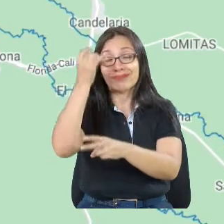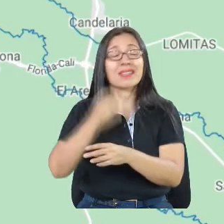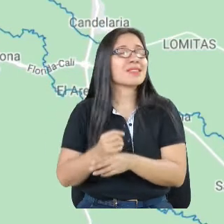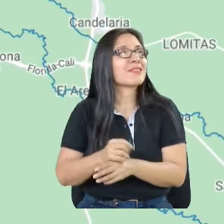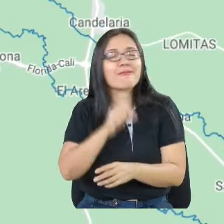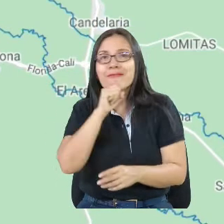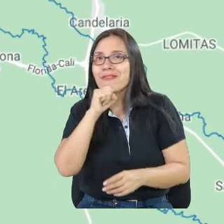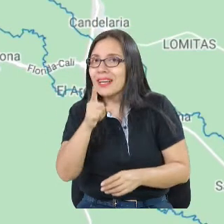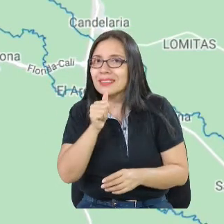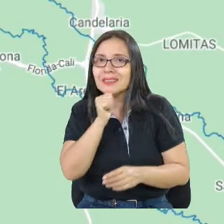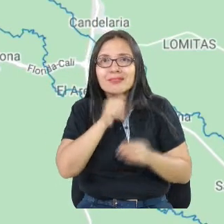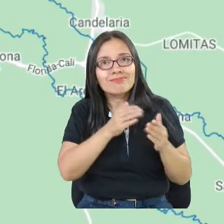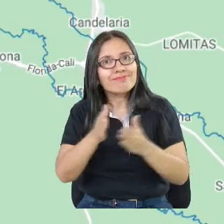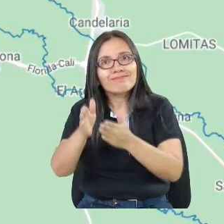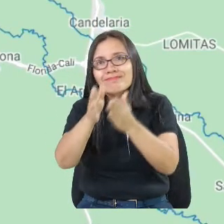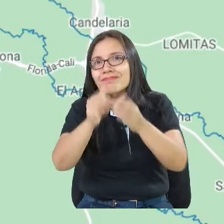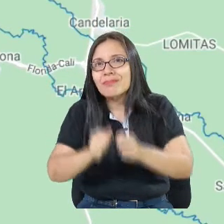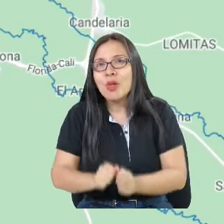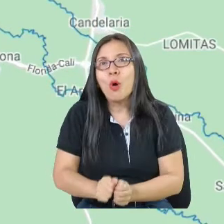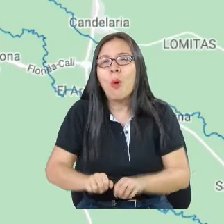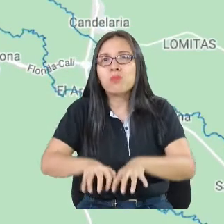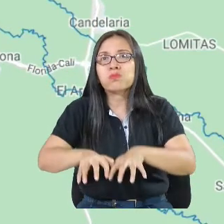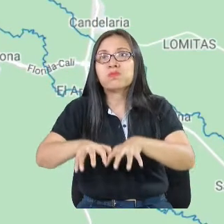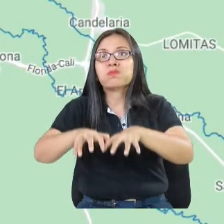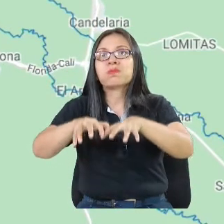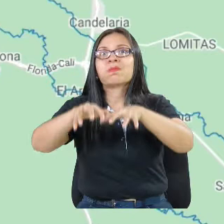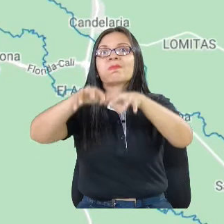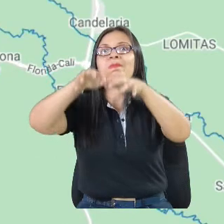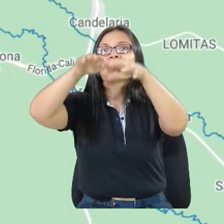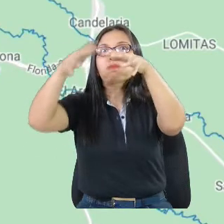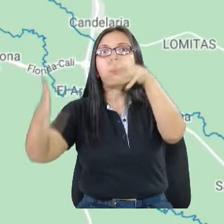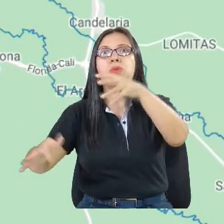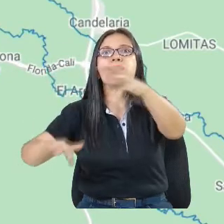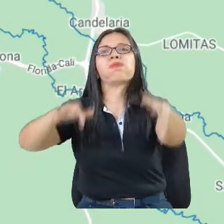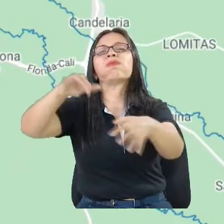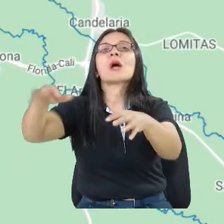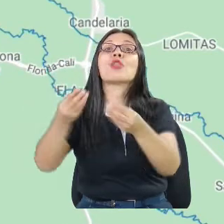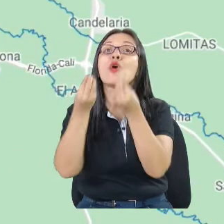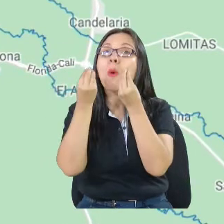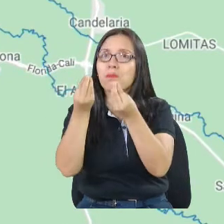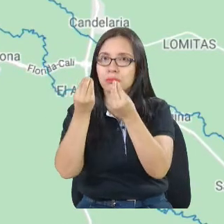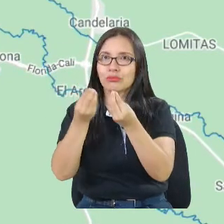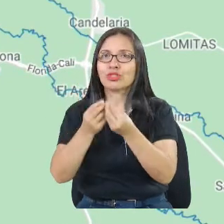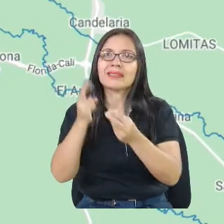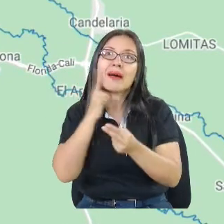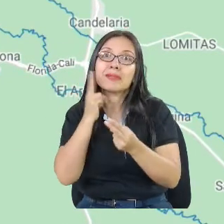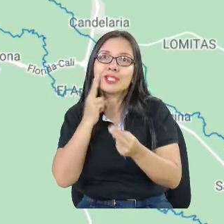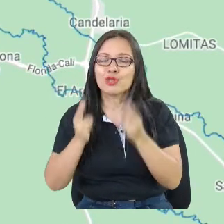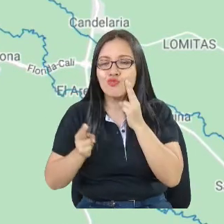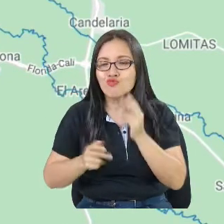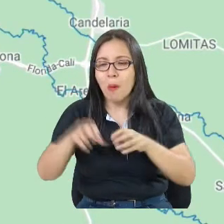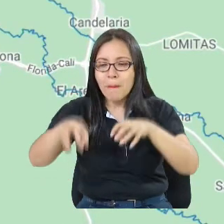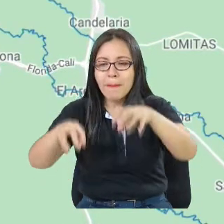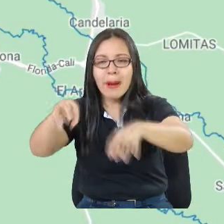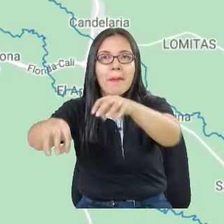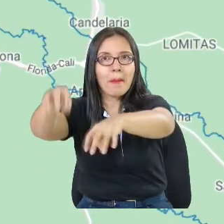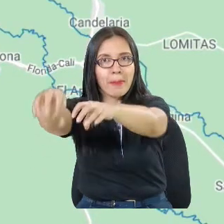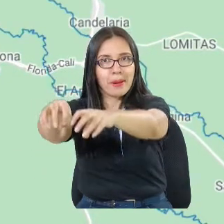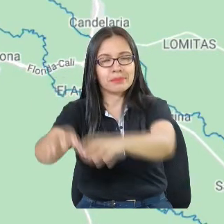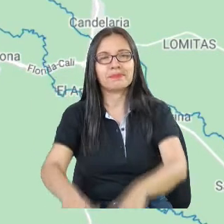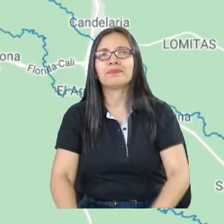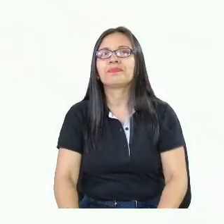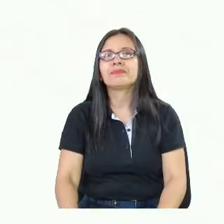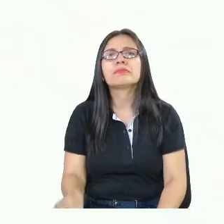por eso el porqué, digamos, tengamos más alarmas instaladas aquí. ¿Qué podemos ver con el